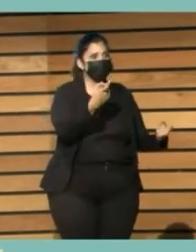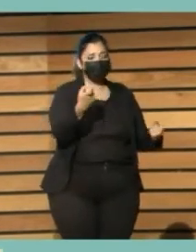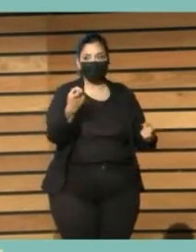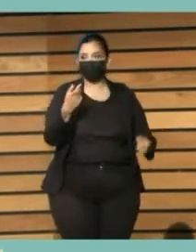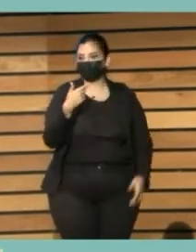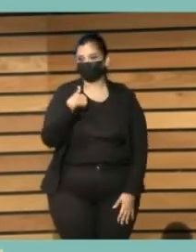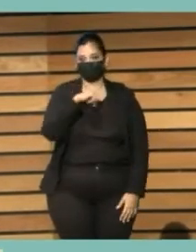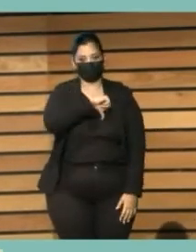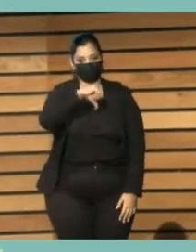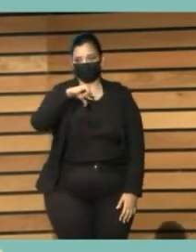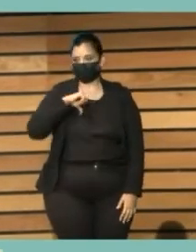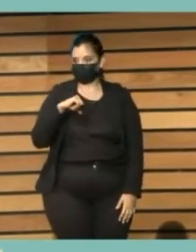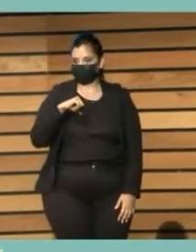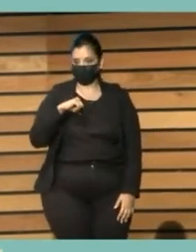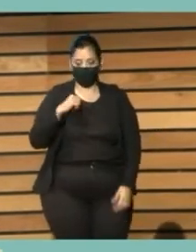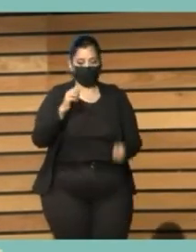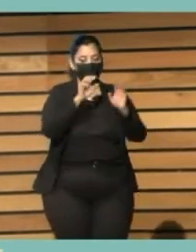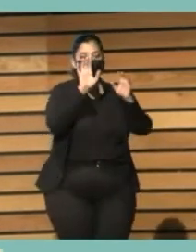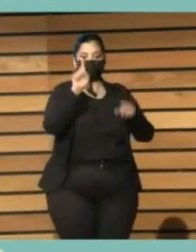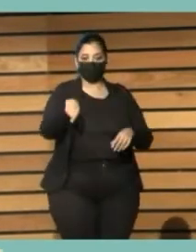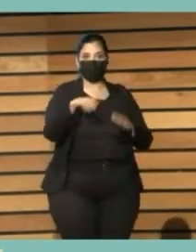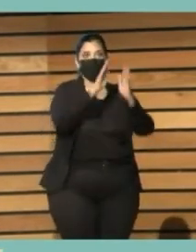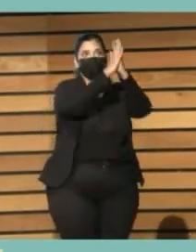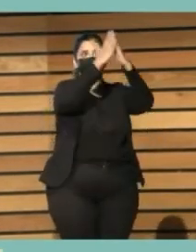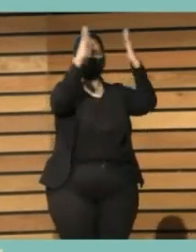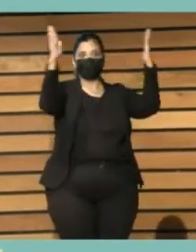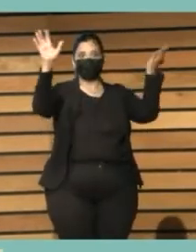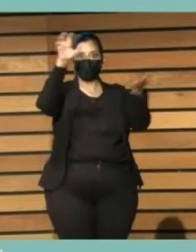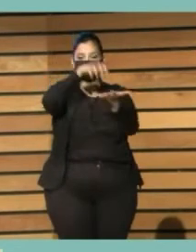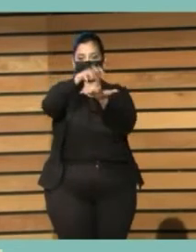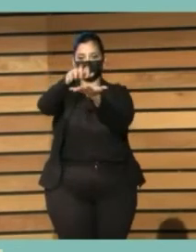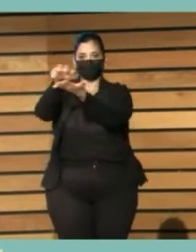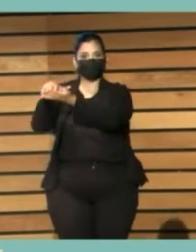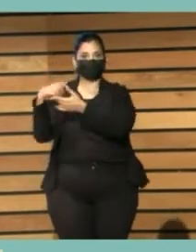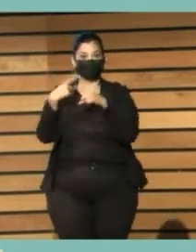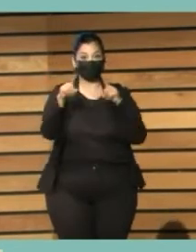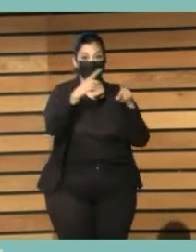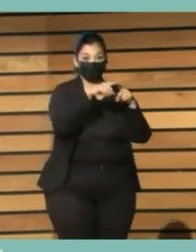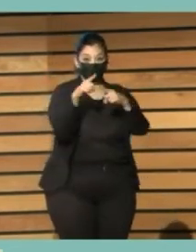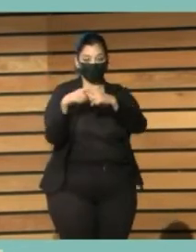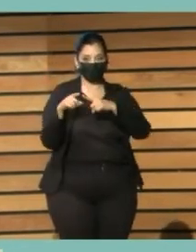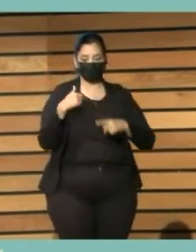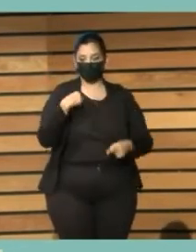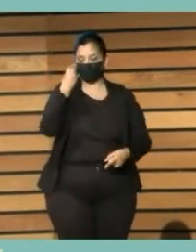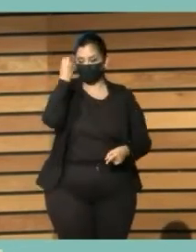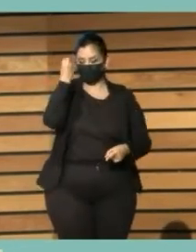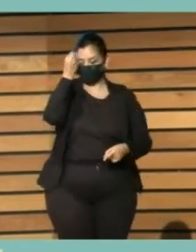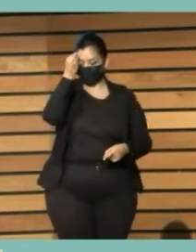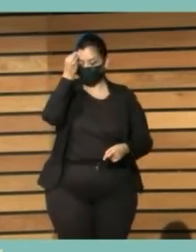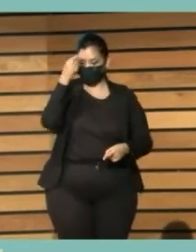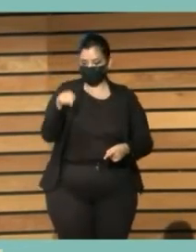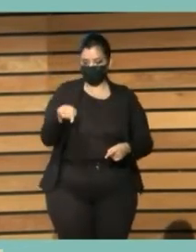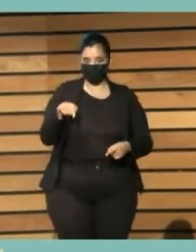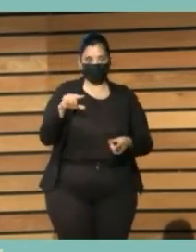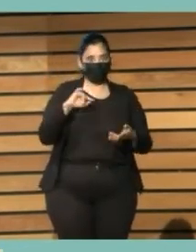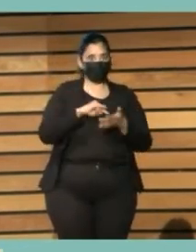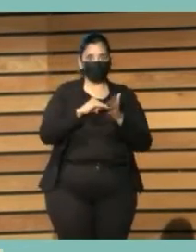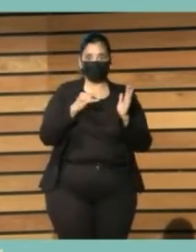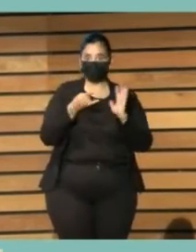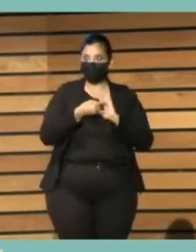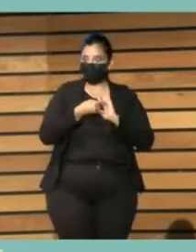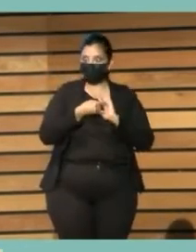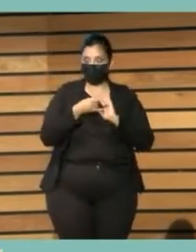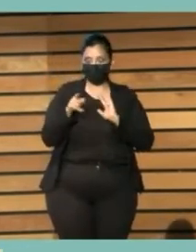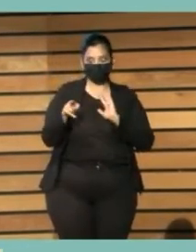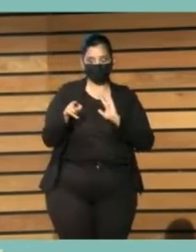y el equipo de bibliotecas no nos podemos meter en un proyecto de esta envergadura como Barriolab sin la